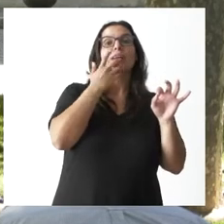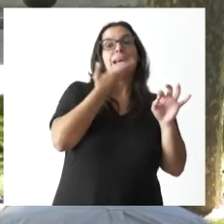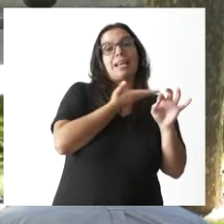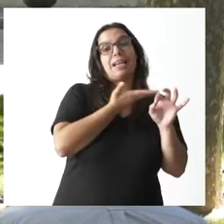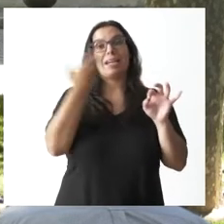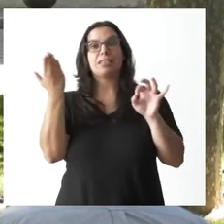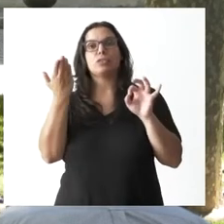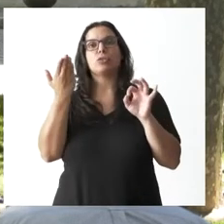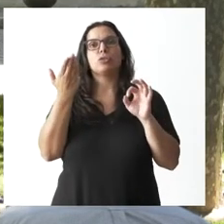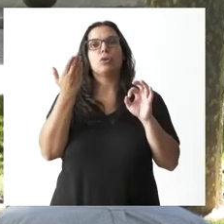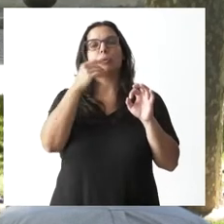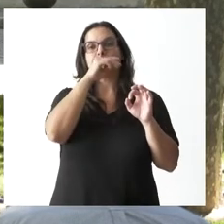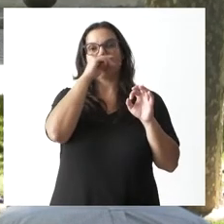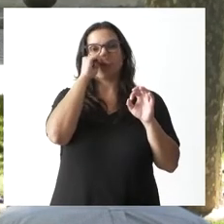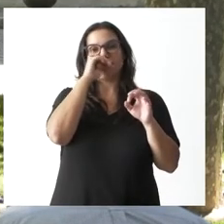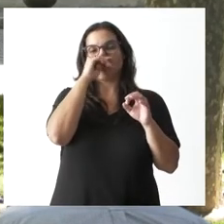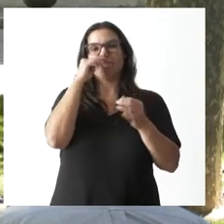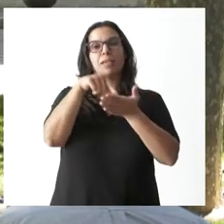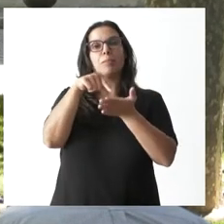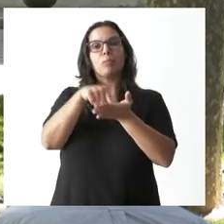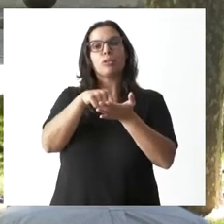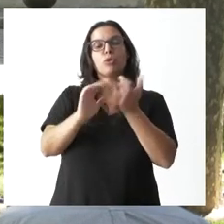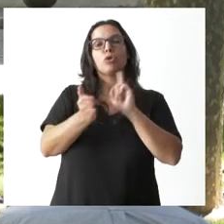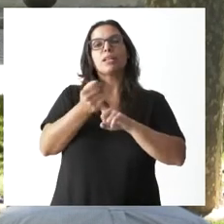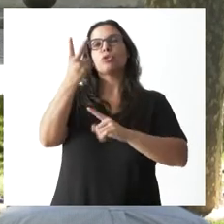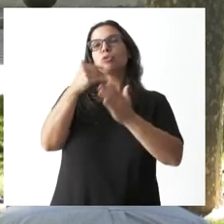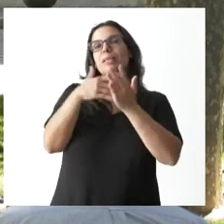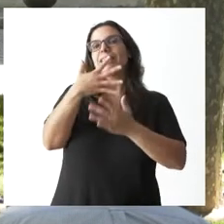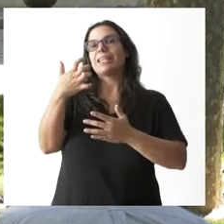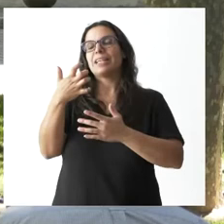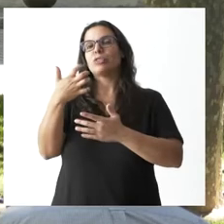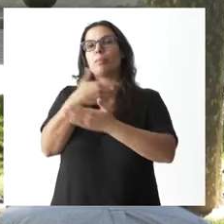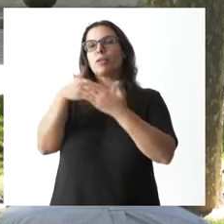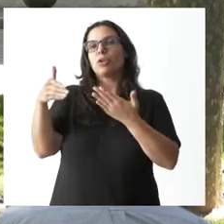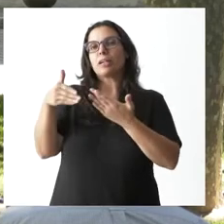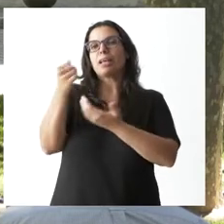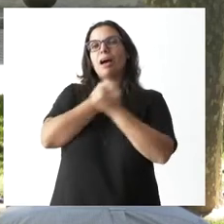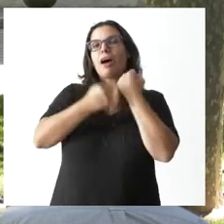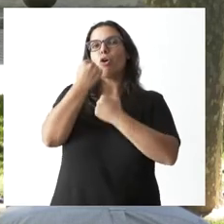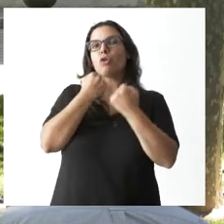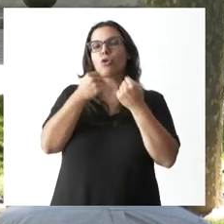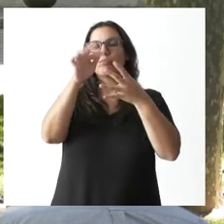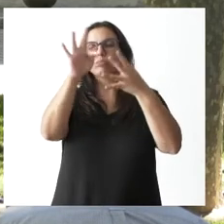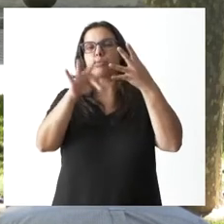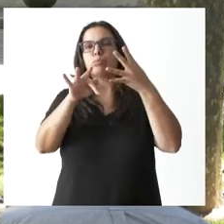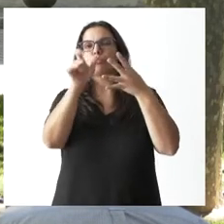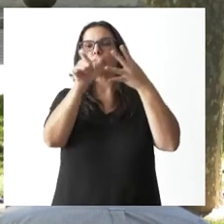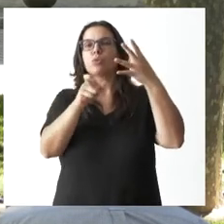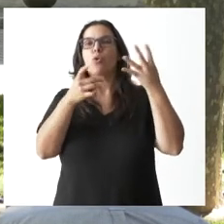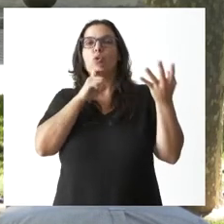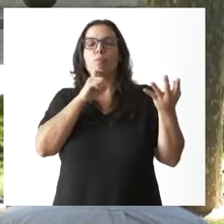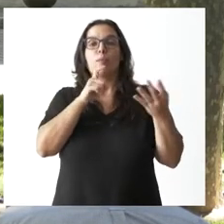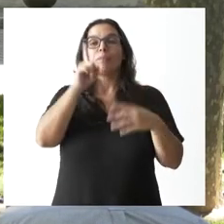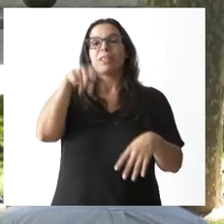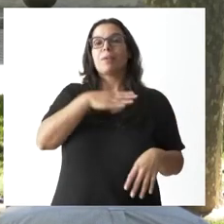impuestos se alcanzarían esos 2.500 millones de los que habla. Y, por otra parte, me gustaría que hiciera un